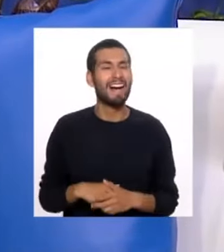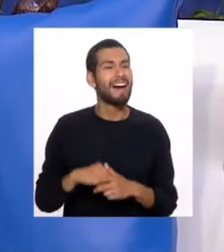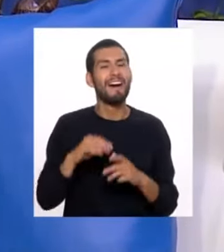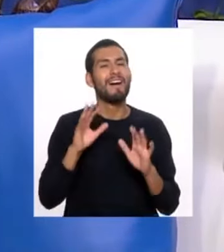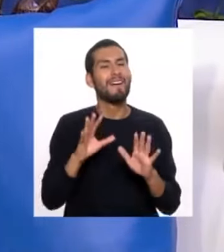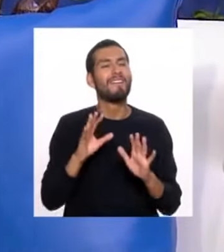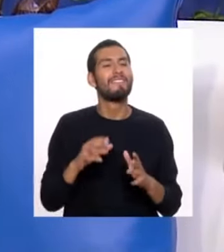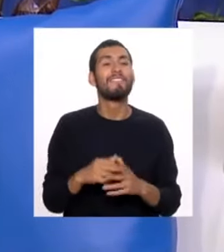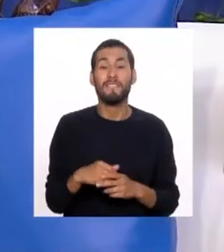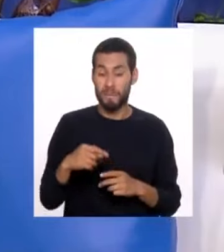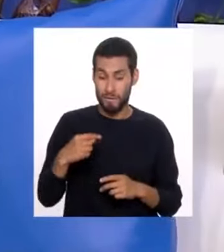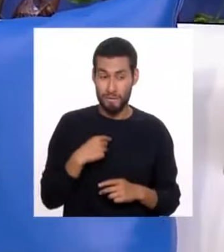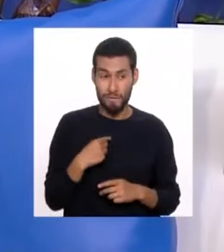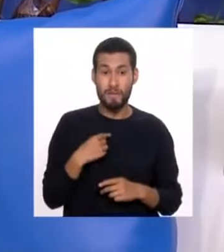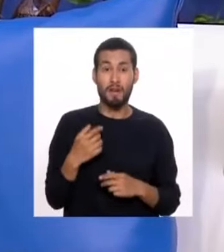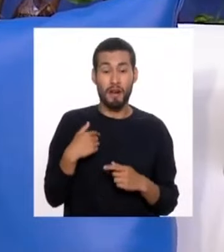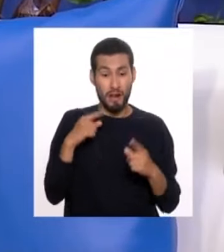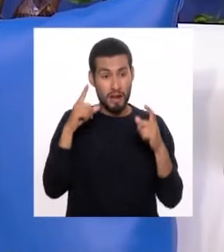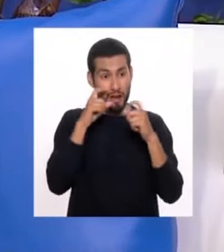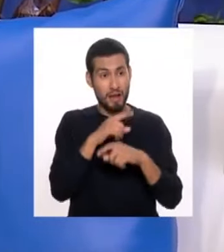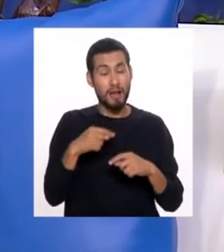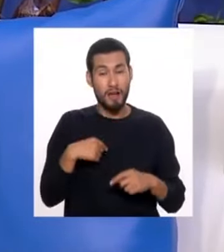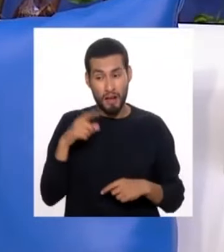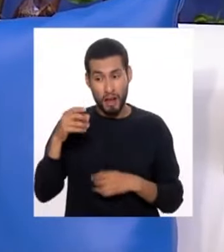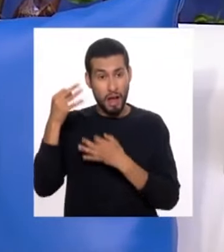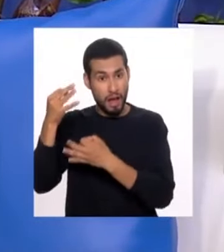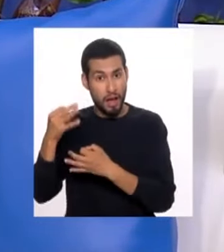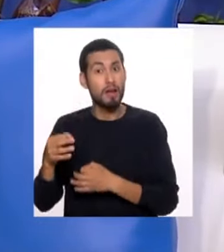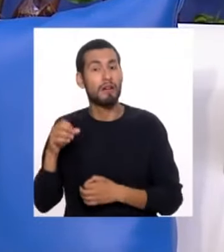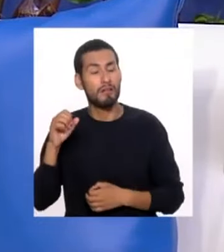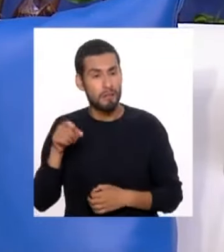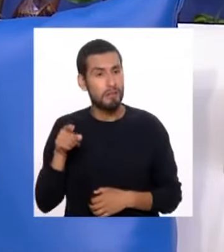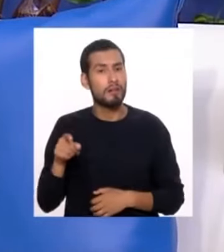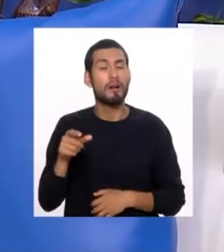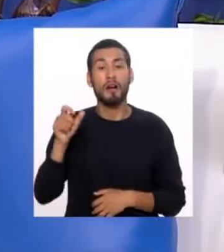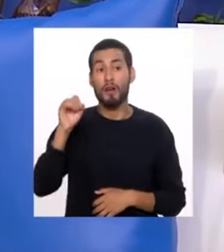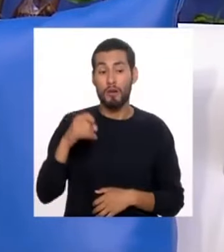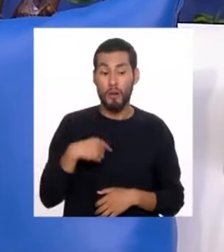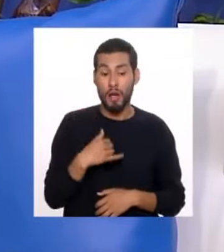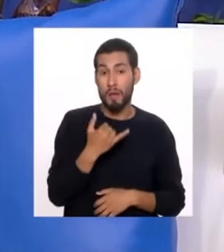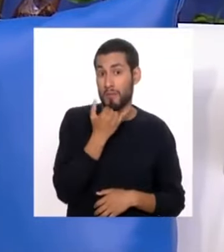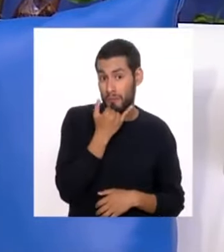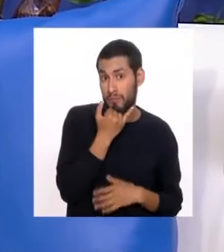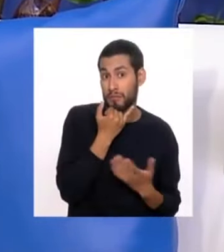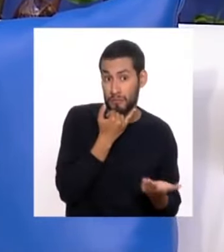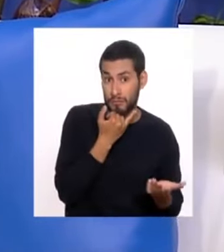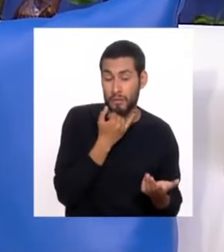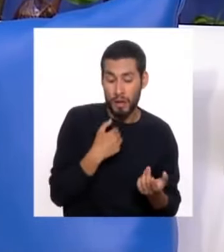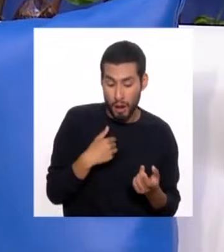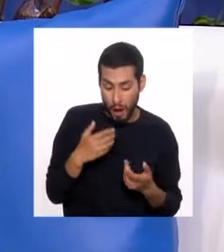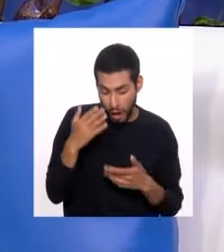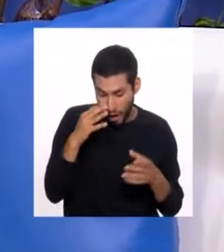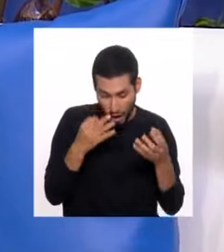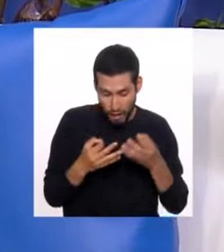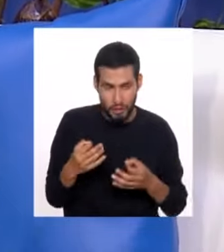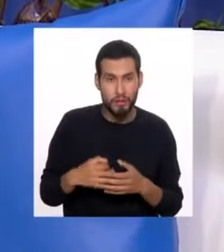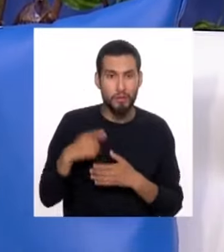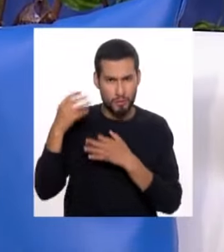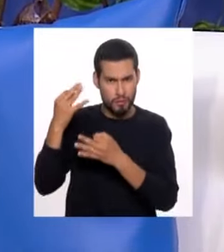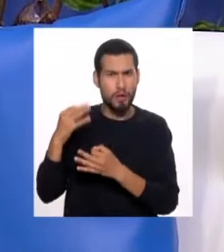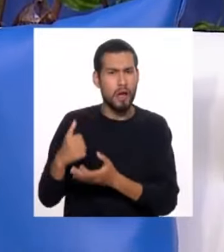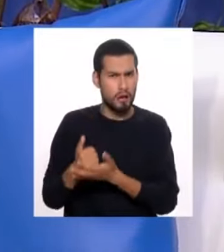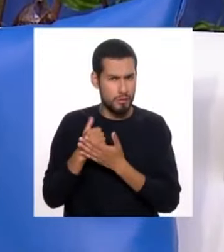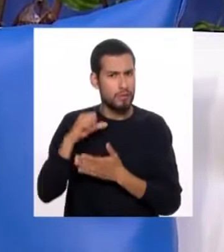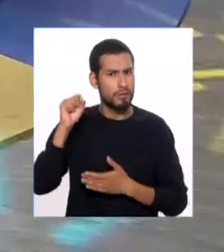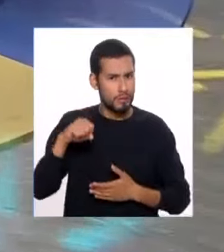que pasa es que si yo tengo dificultades, tengo que asistir a contador. Claro. ¿Por qué? Porque qué tal si lo hago mal. Claro. Ah, claro, claro, claro. Entonces el contador sí me